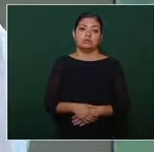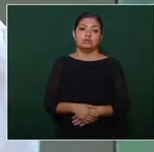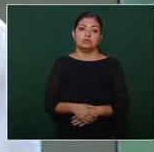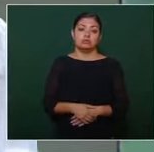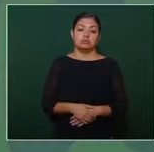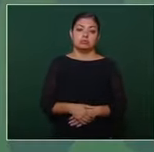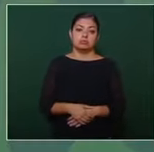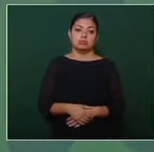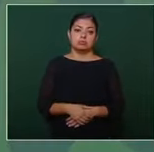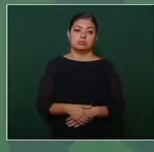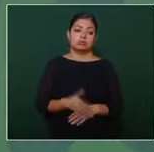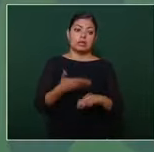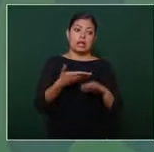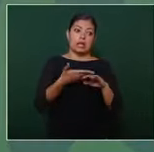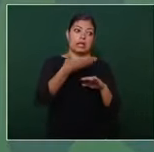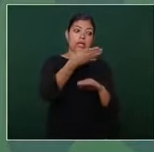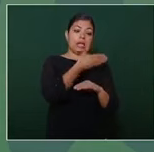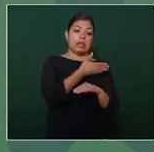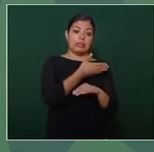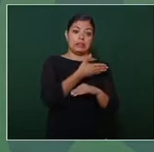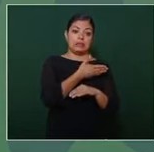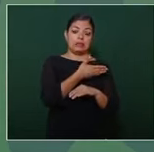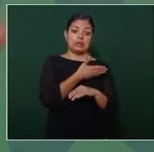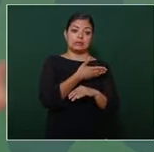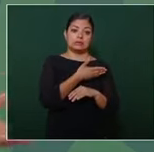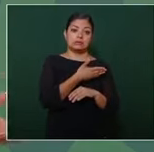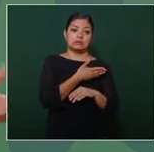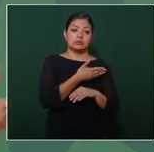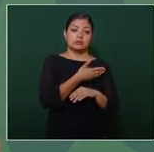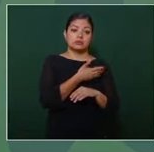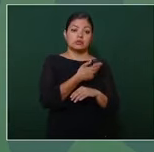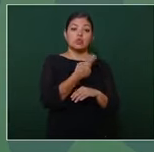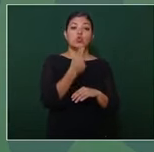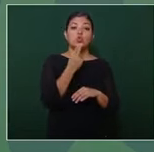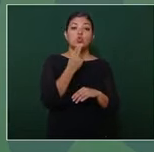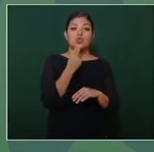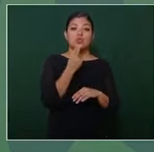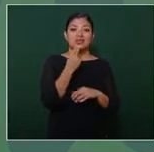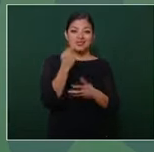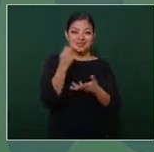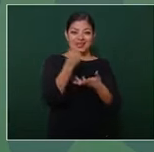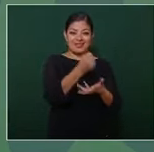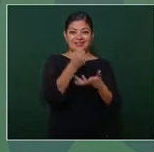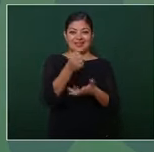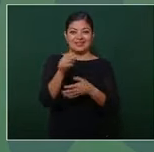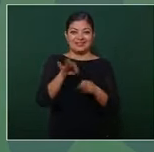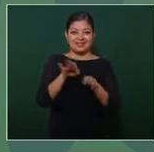antes no repartían utilidades a los trabajadores